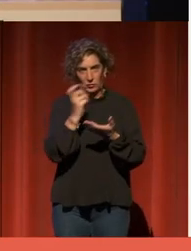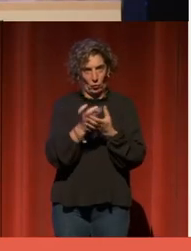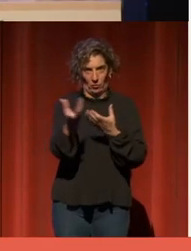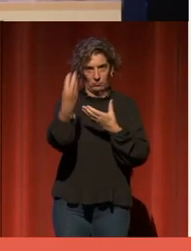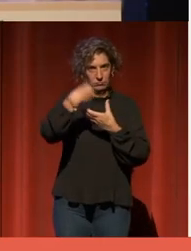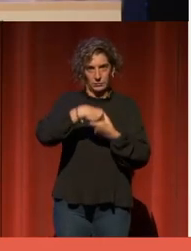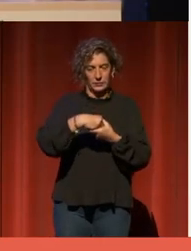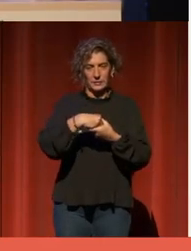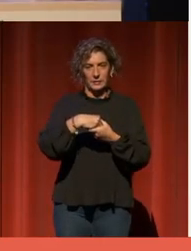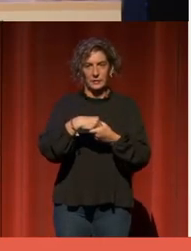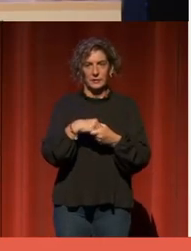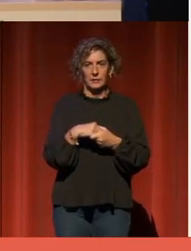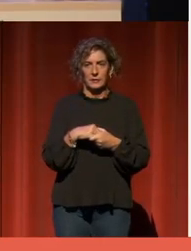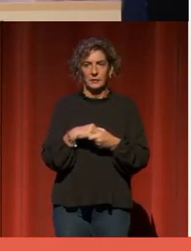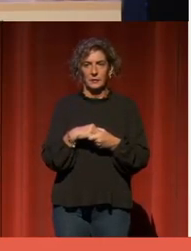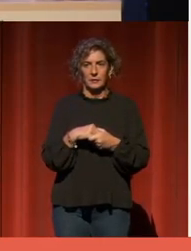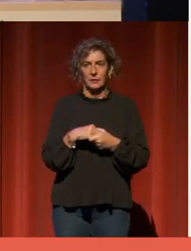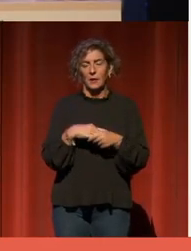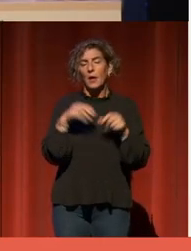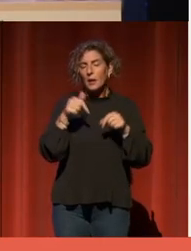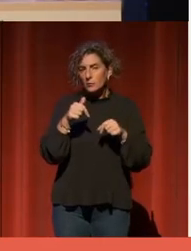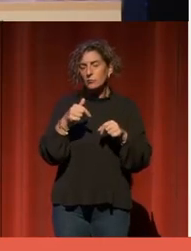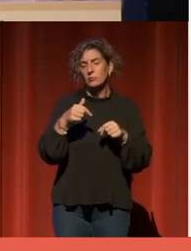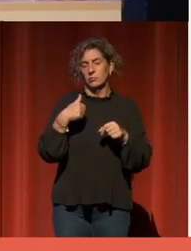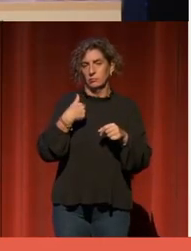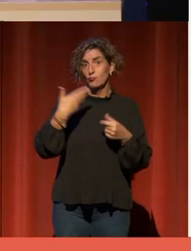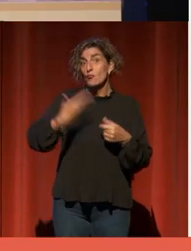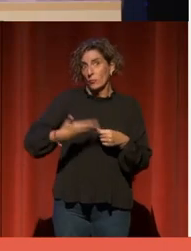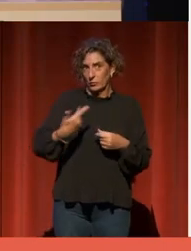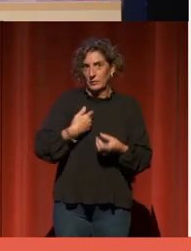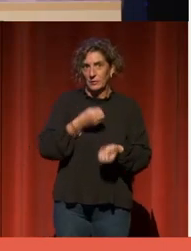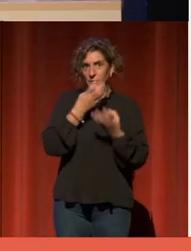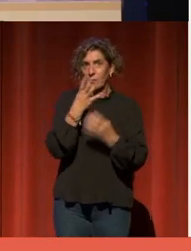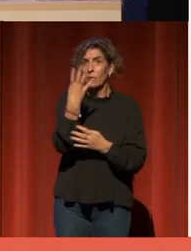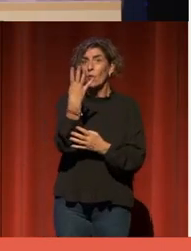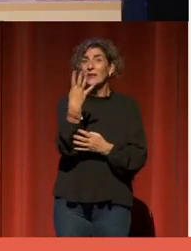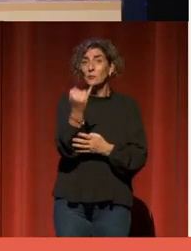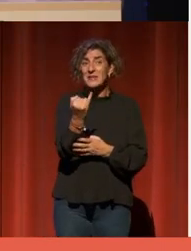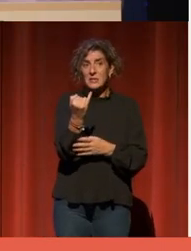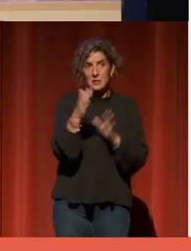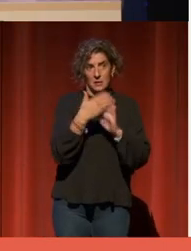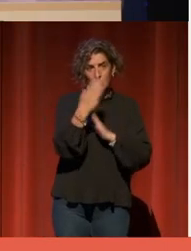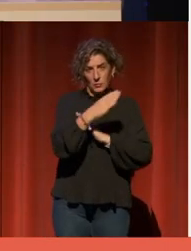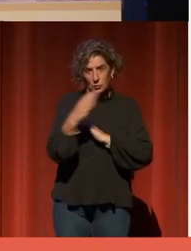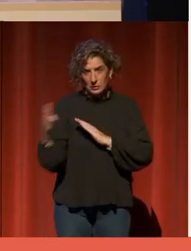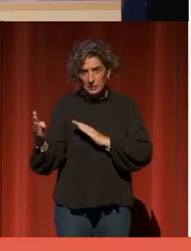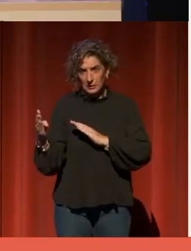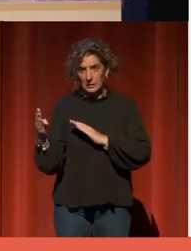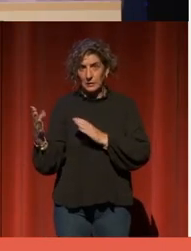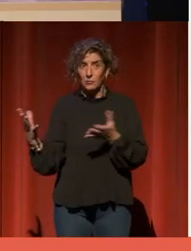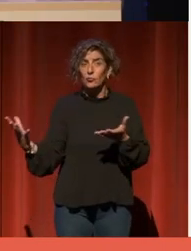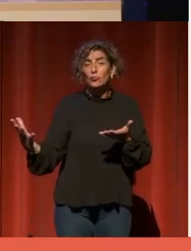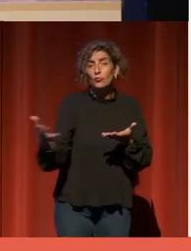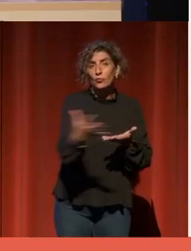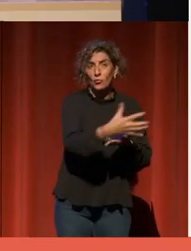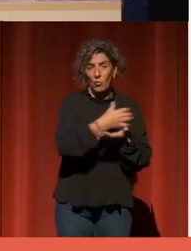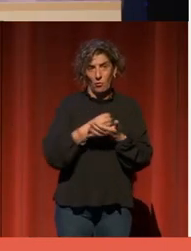esto es digno de mencionar. Estamos hablando de 4.000 bibliotecas de toda Europa